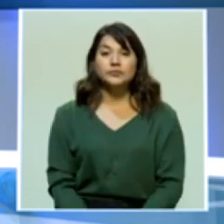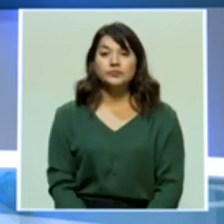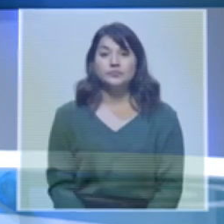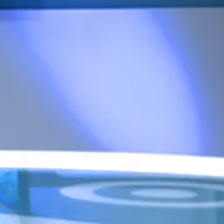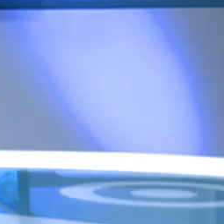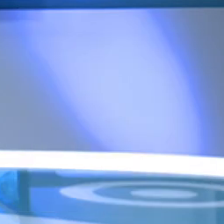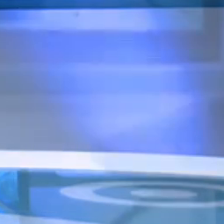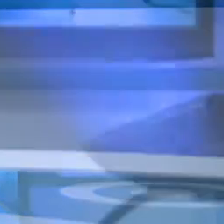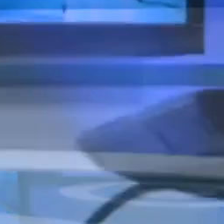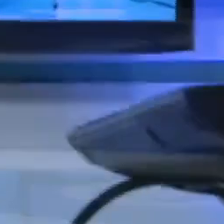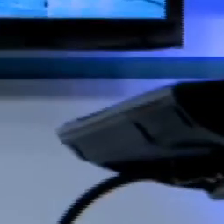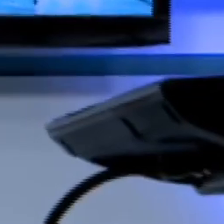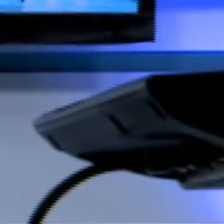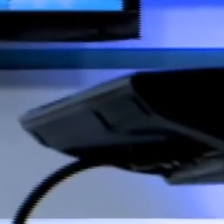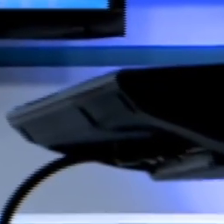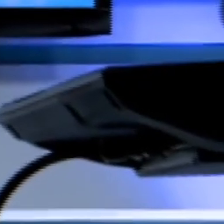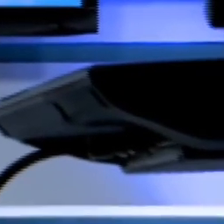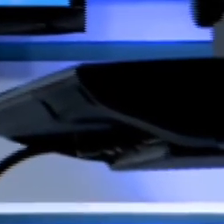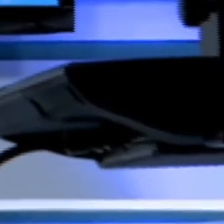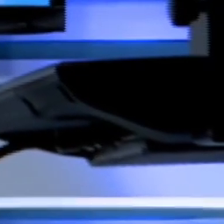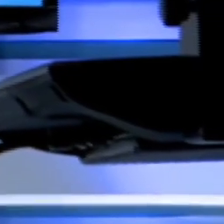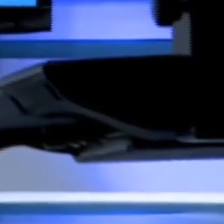la Mujer.